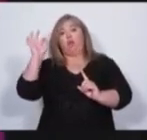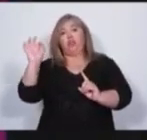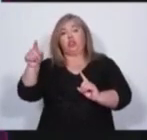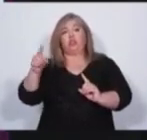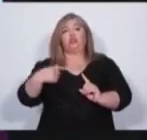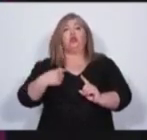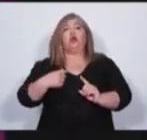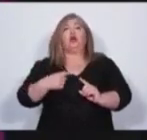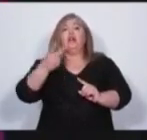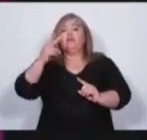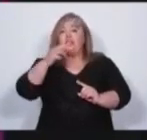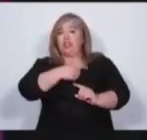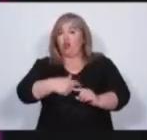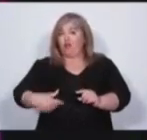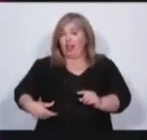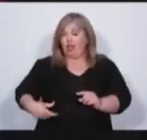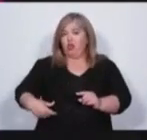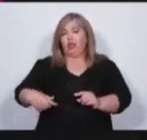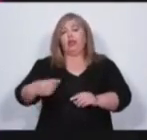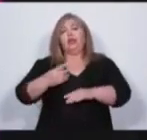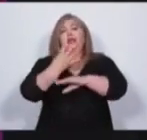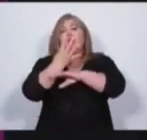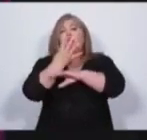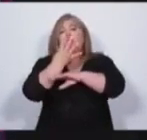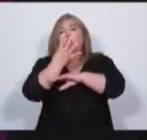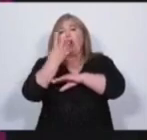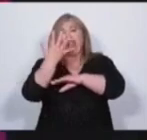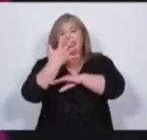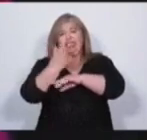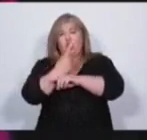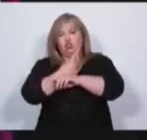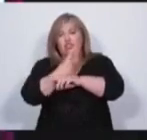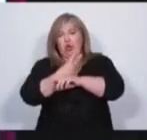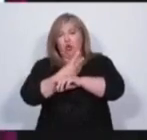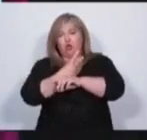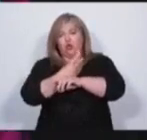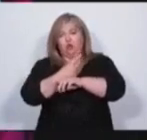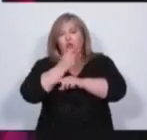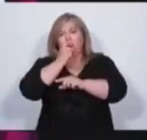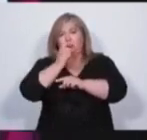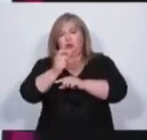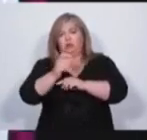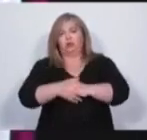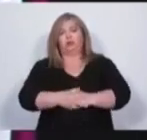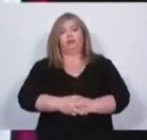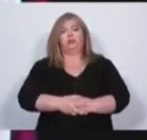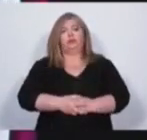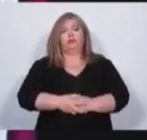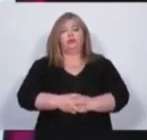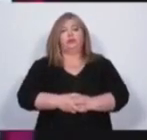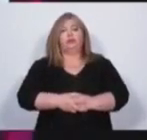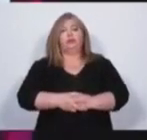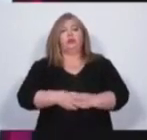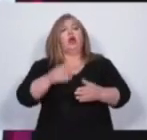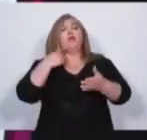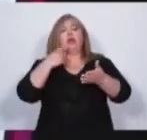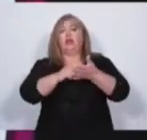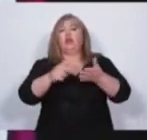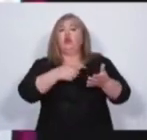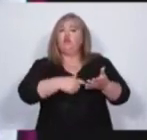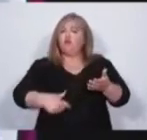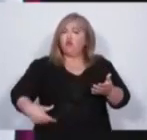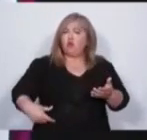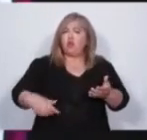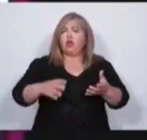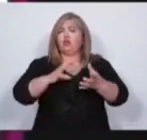moderadores. Tienen 45 segundos cada uno para la consulta. Bueno, a ver, ficha limpia y extinción de dominio.